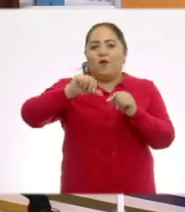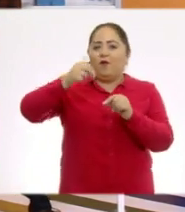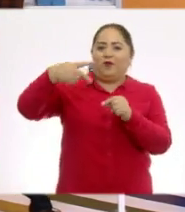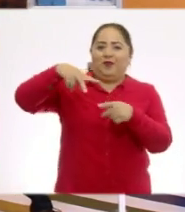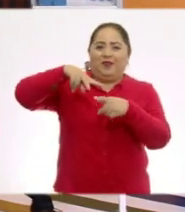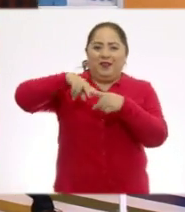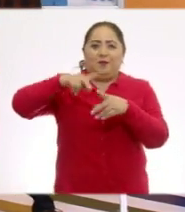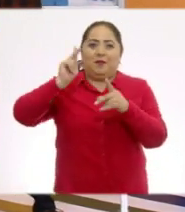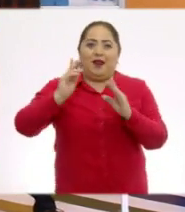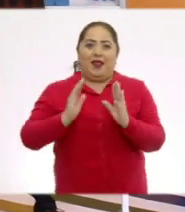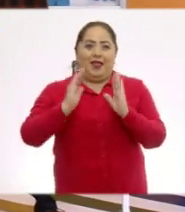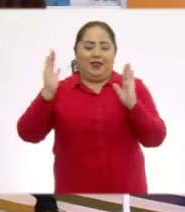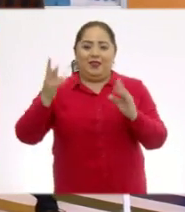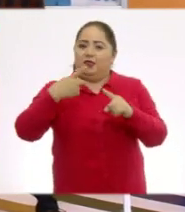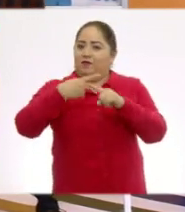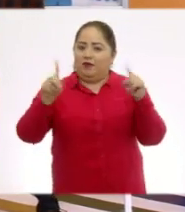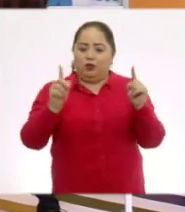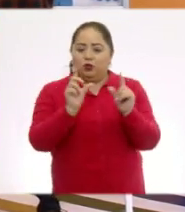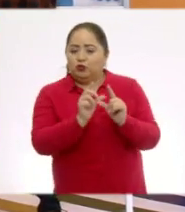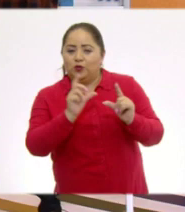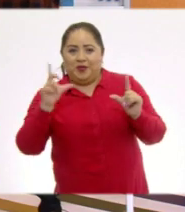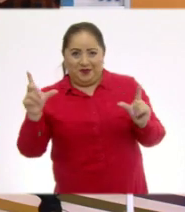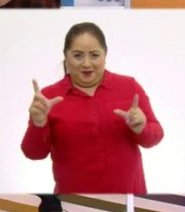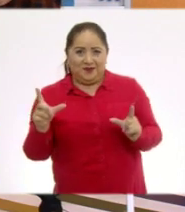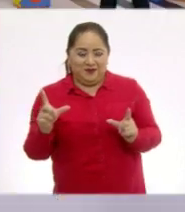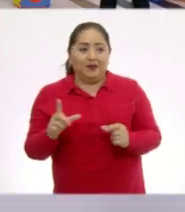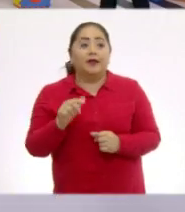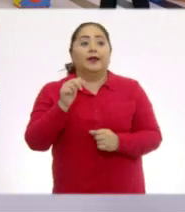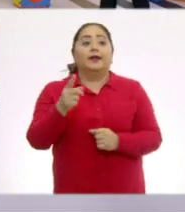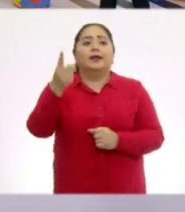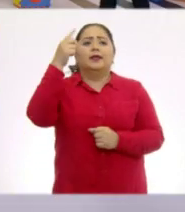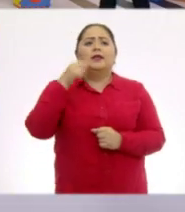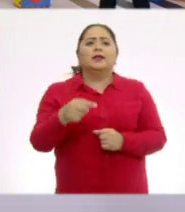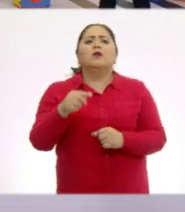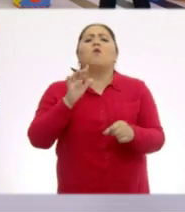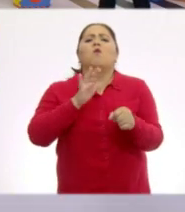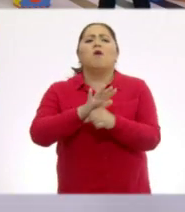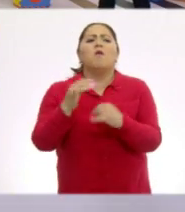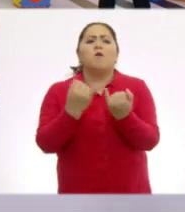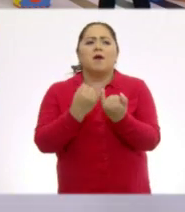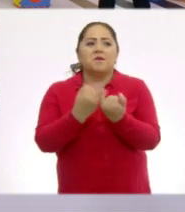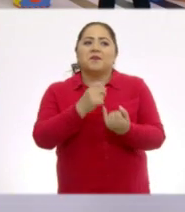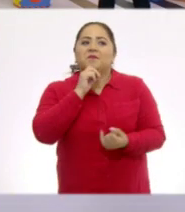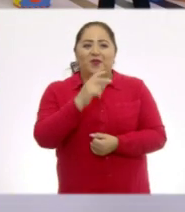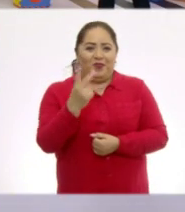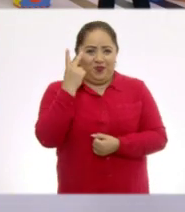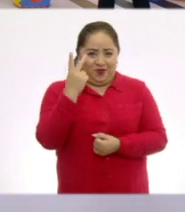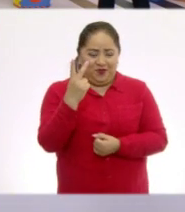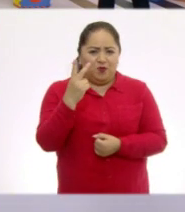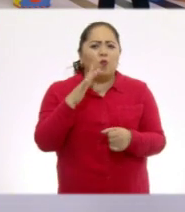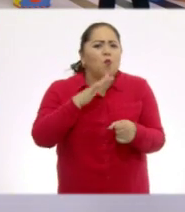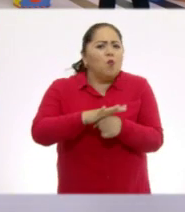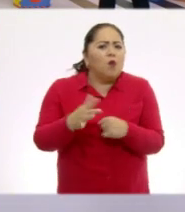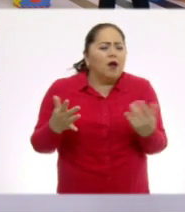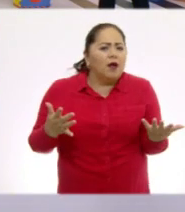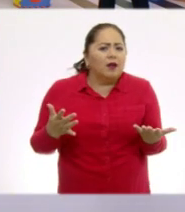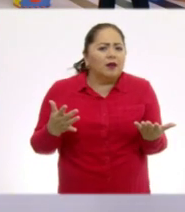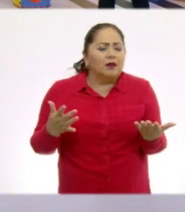triángulo. Y luego otro triángulo, pero eran de diferentes tamaños. Así es. Y en esta, ¿qué figuras también eran dos? ¿Cuáles eran?